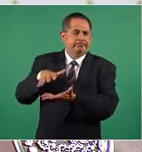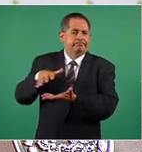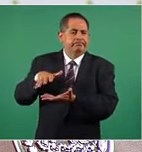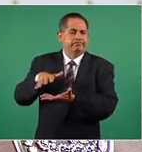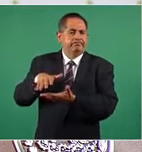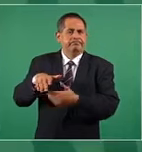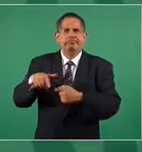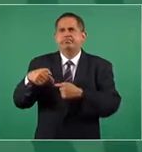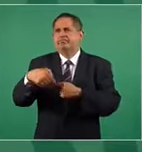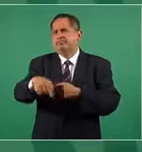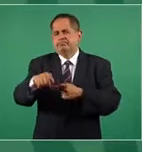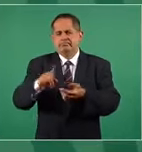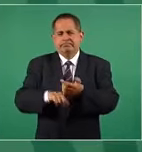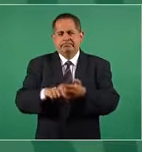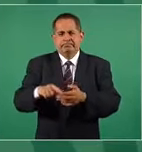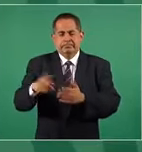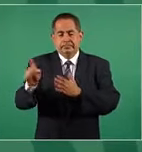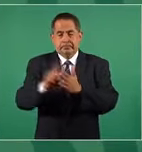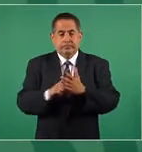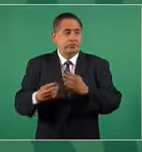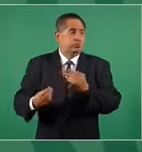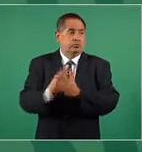y va a salir a finales de mes.